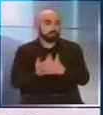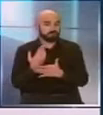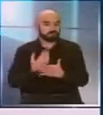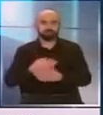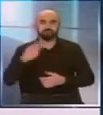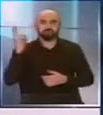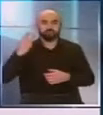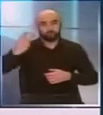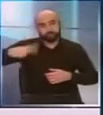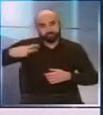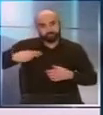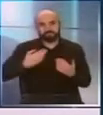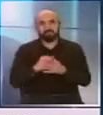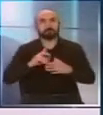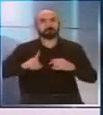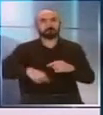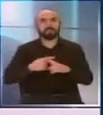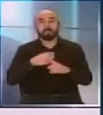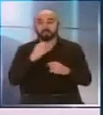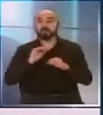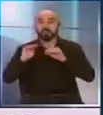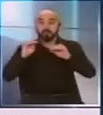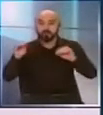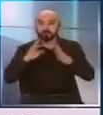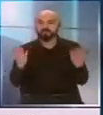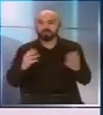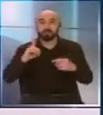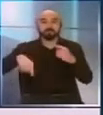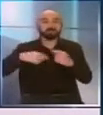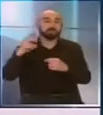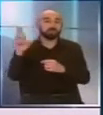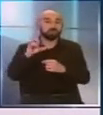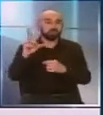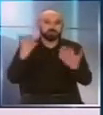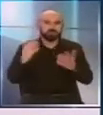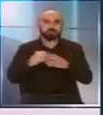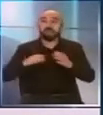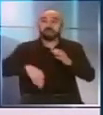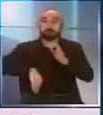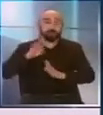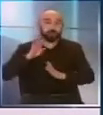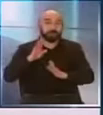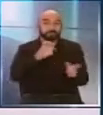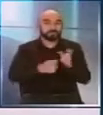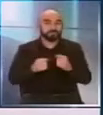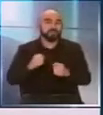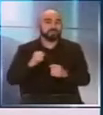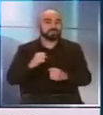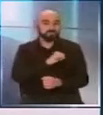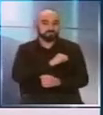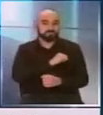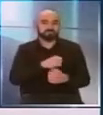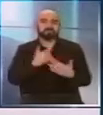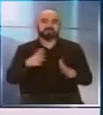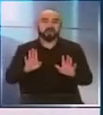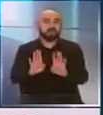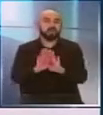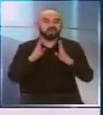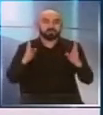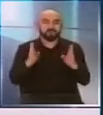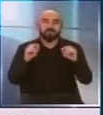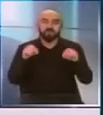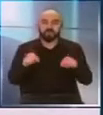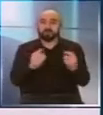extremar las precauciones de cara al próximo lunes, cuando casi la totalidad del Gran Santiago, el 97%, esté desconfinado.